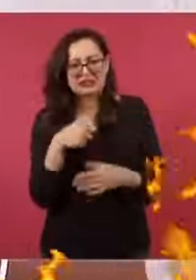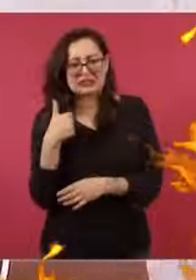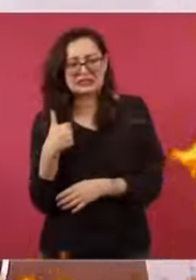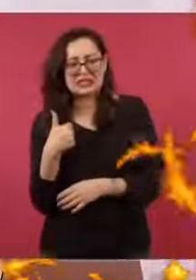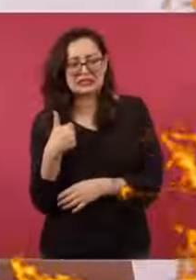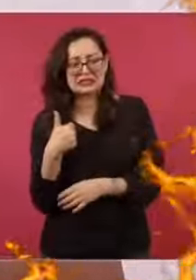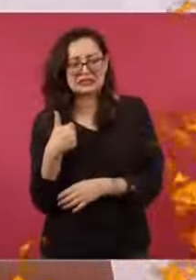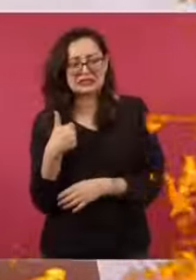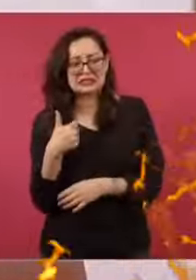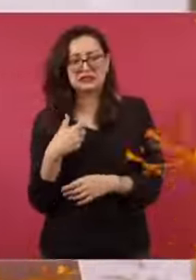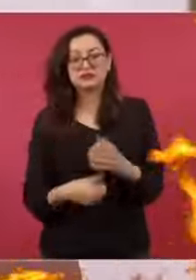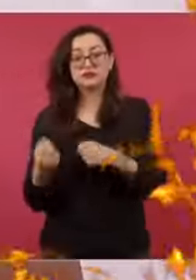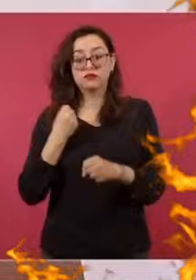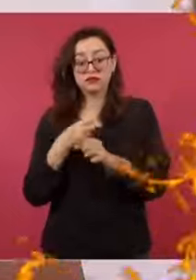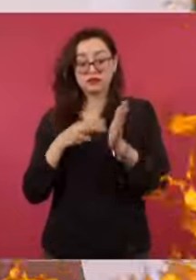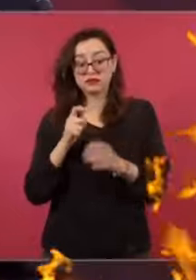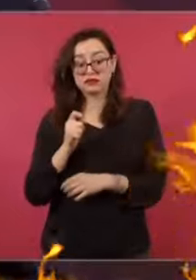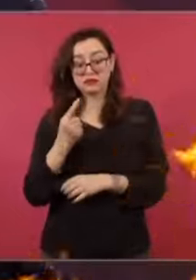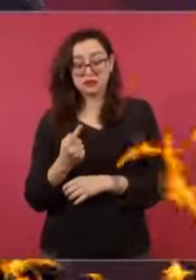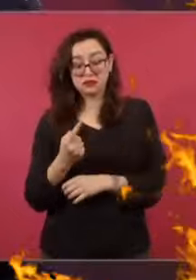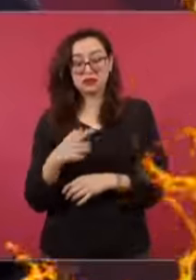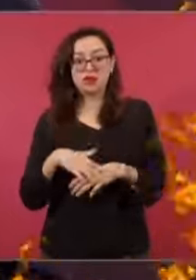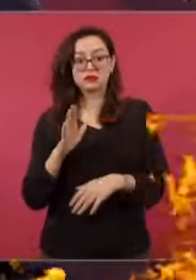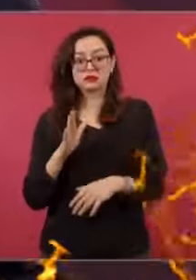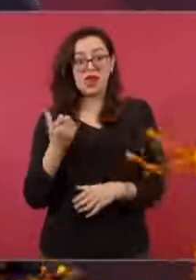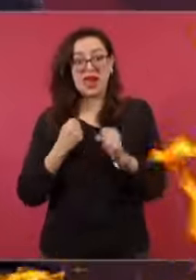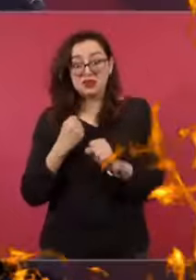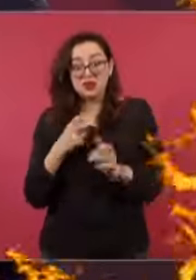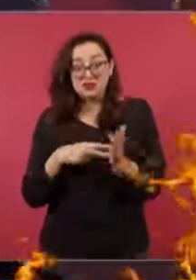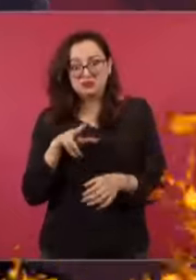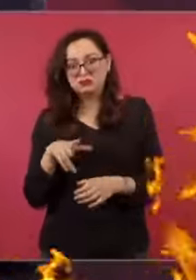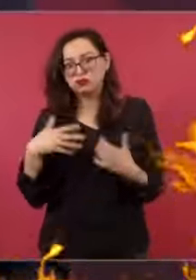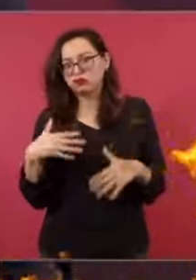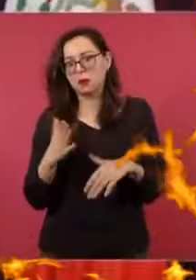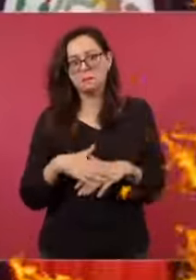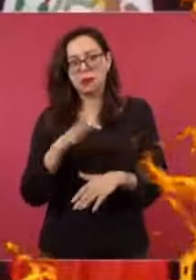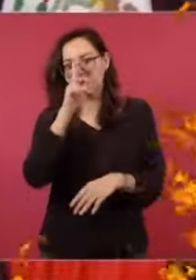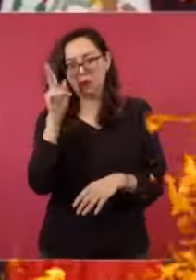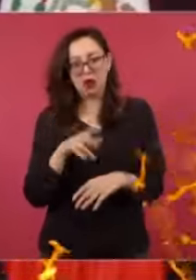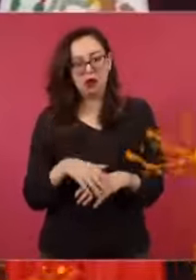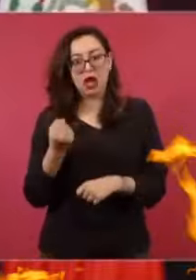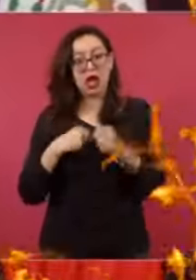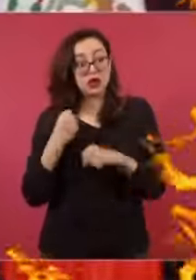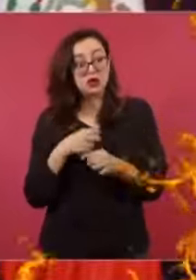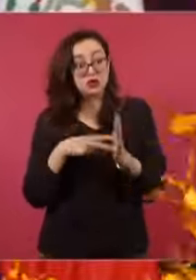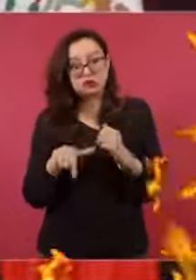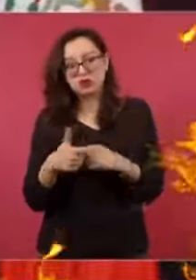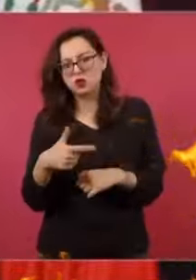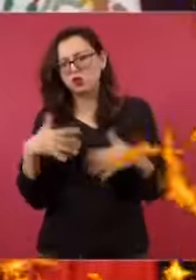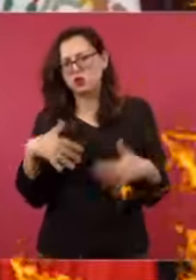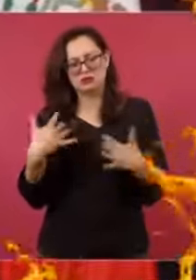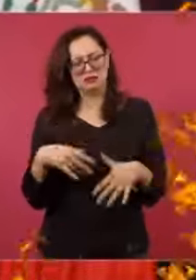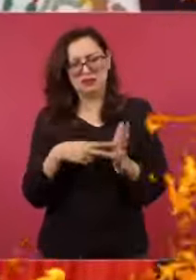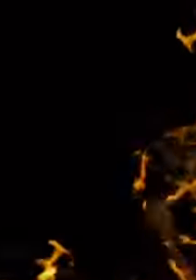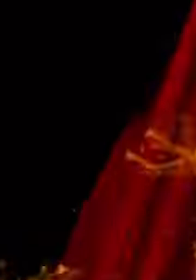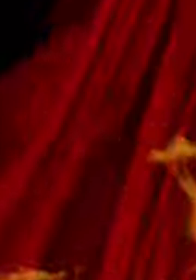que la elección del 21 y menos que la elección del 18 y menos que la elección del 12 y menos que la elección del 6.